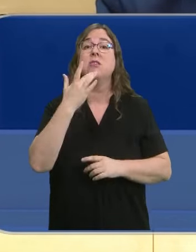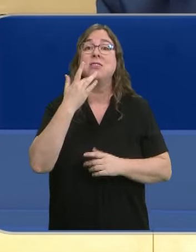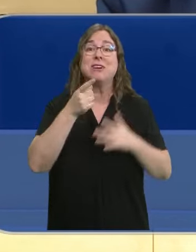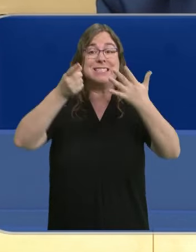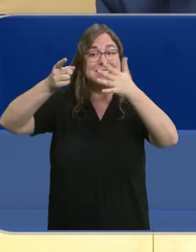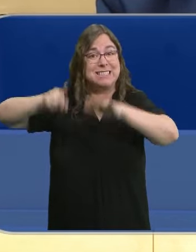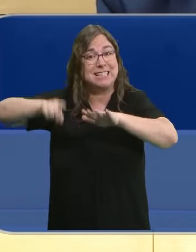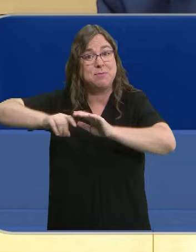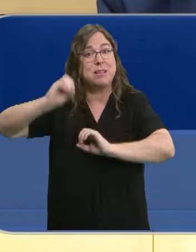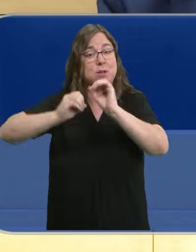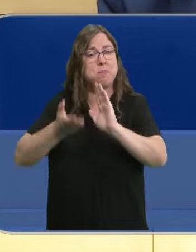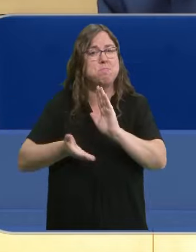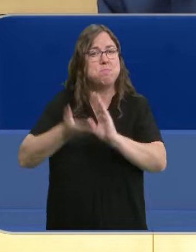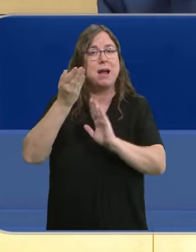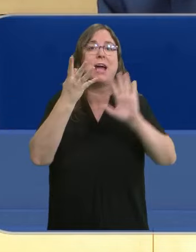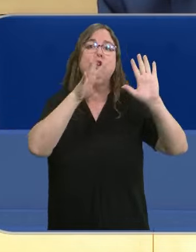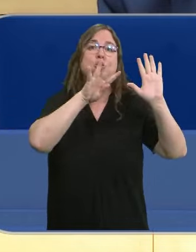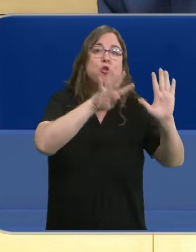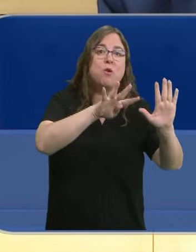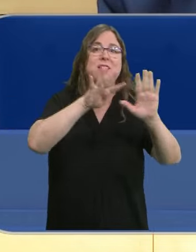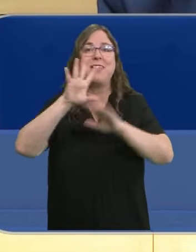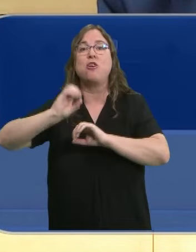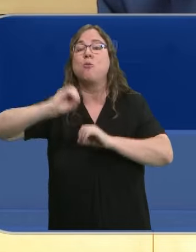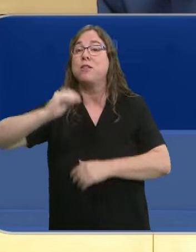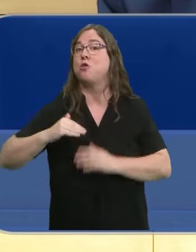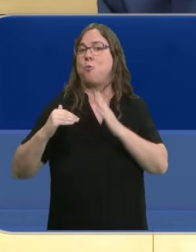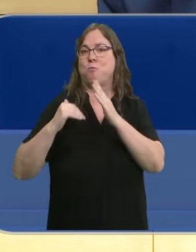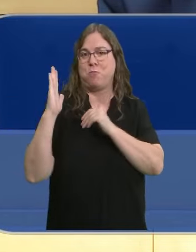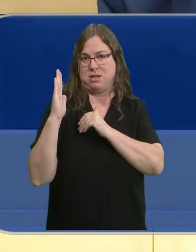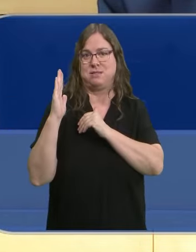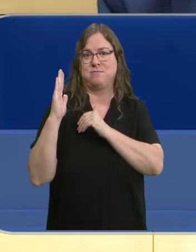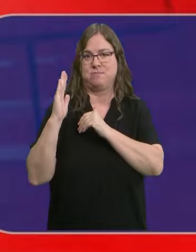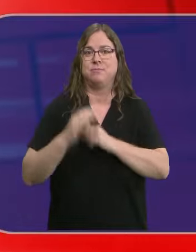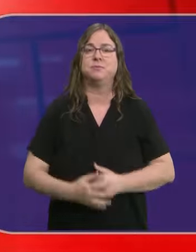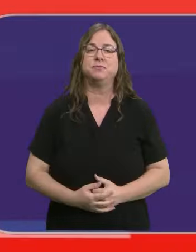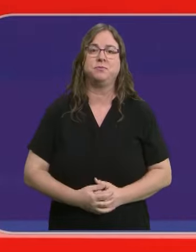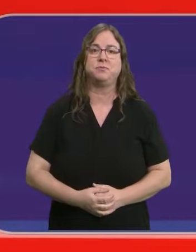meses este porcentaje se elevará a más del 95% de lo comprometido.